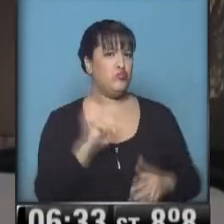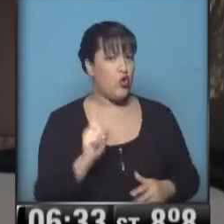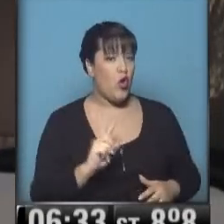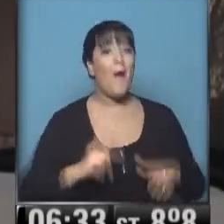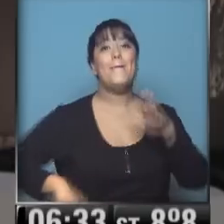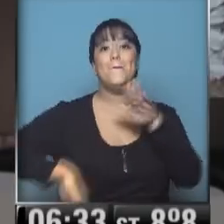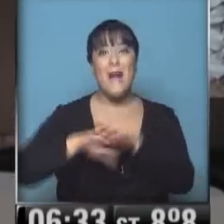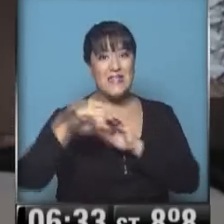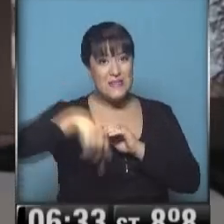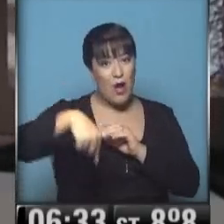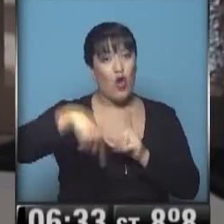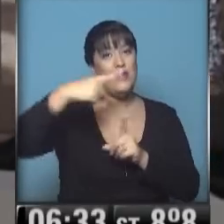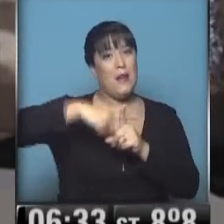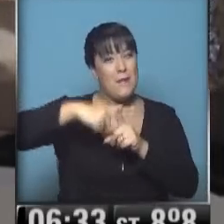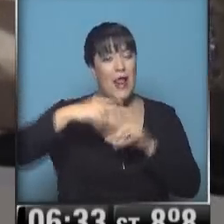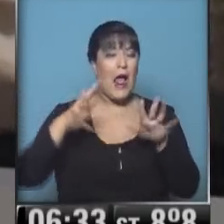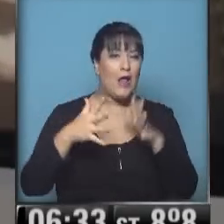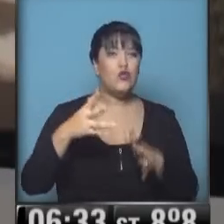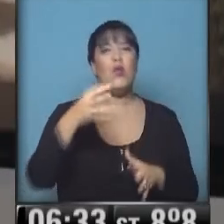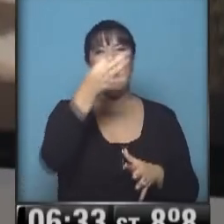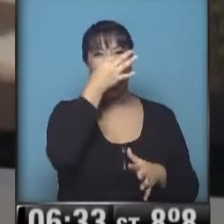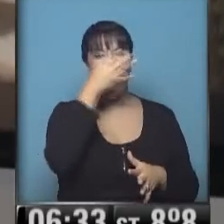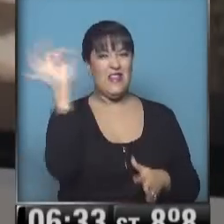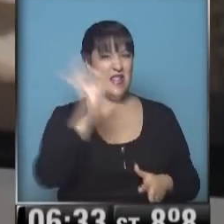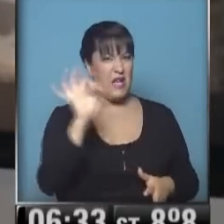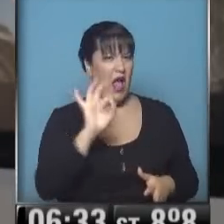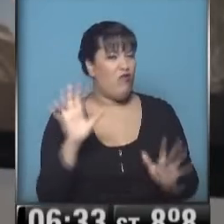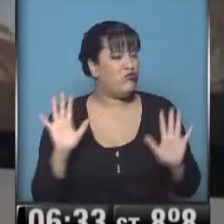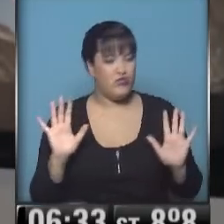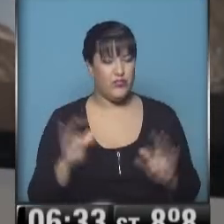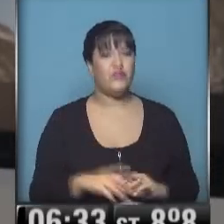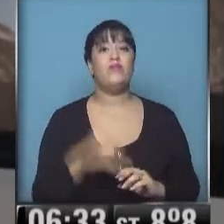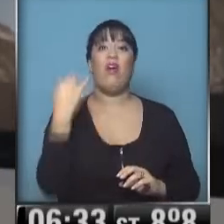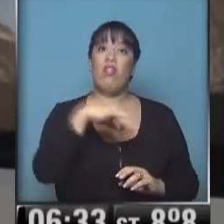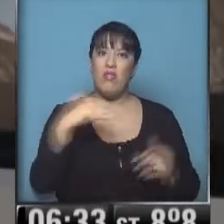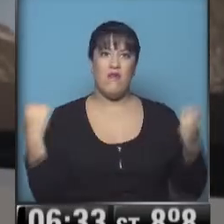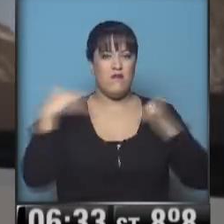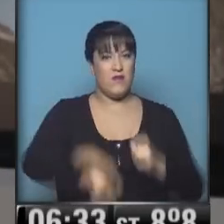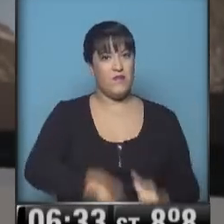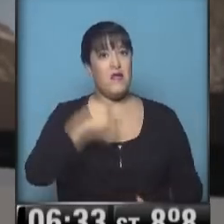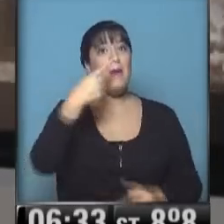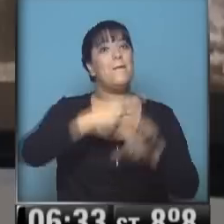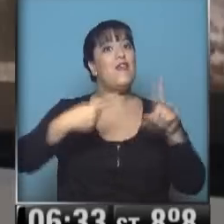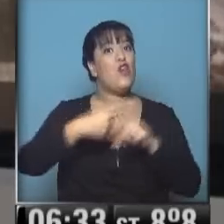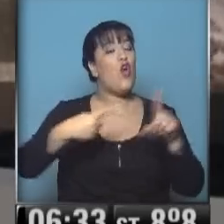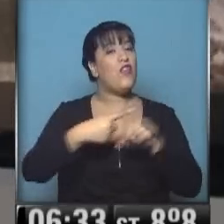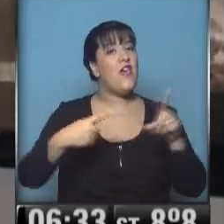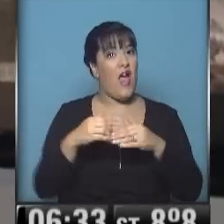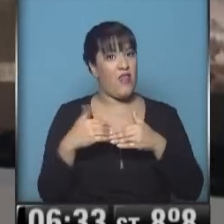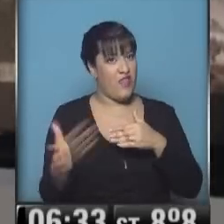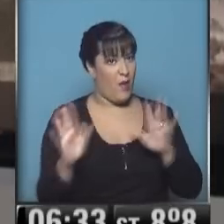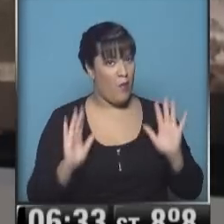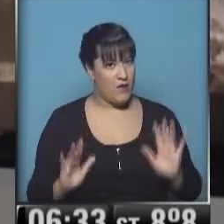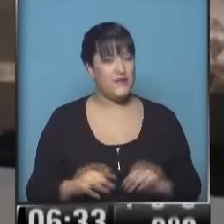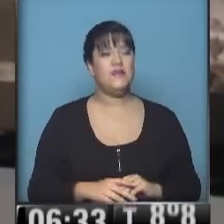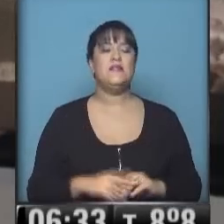cuánto? Muy poquito, pisando los 20 grados nada más. Así que a salir con abrigo a la noche. Y del mediodía. Y a partir del mediodía, vamos a